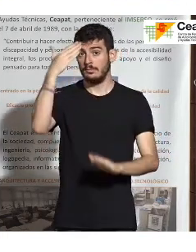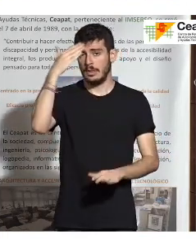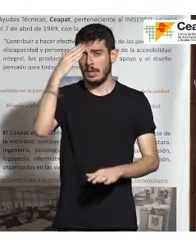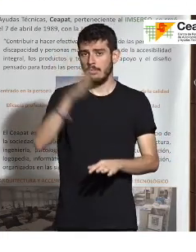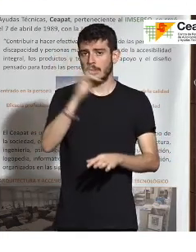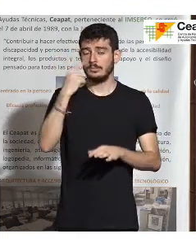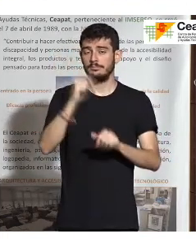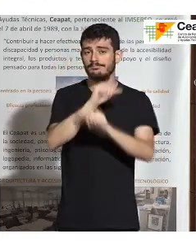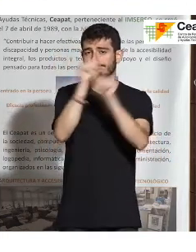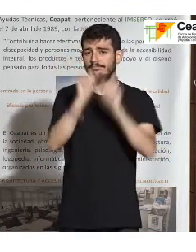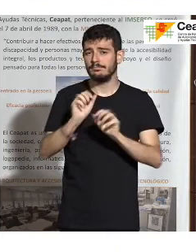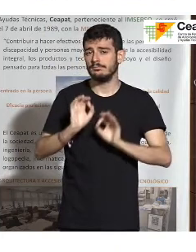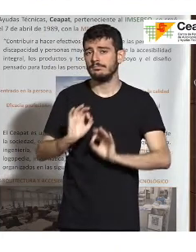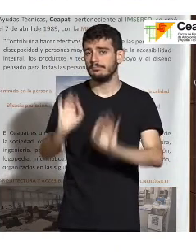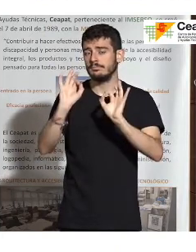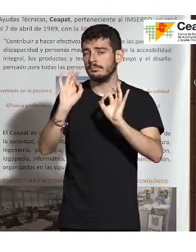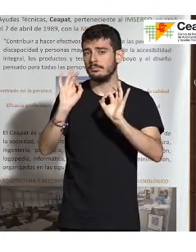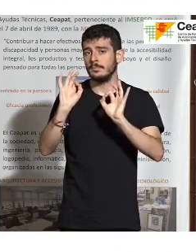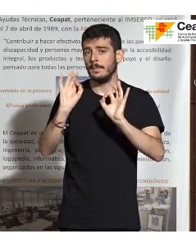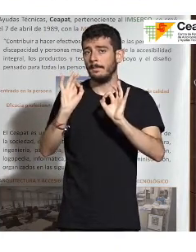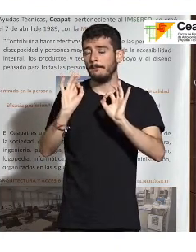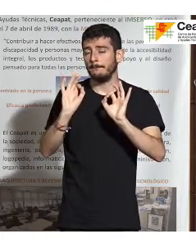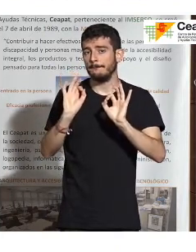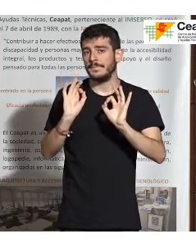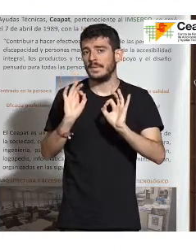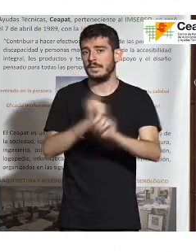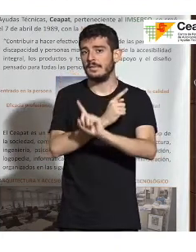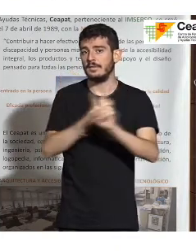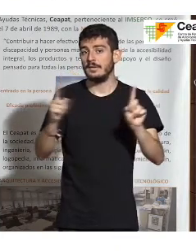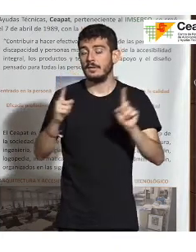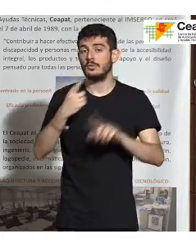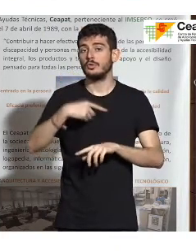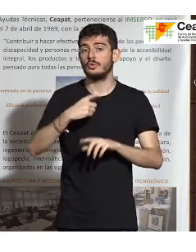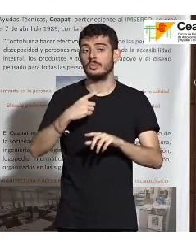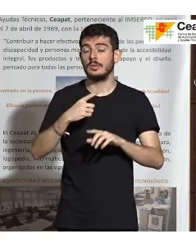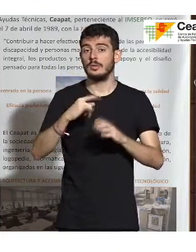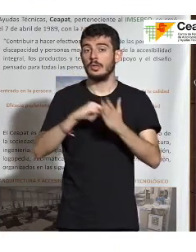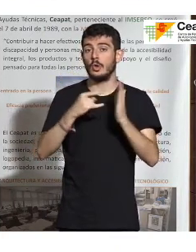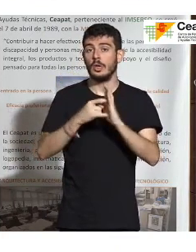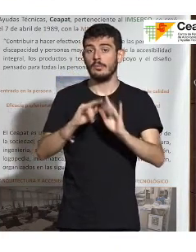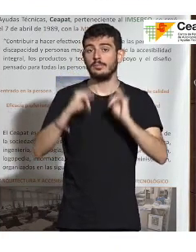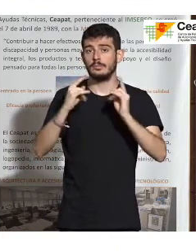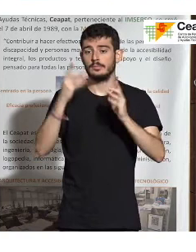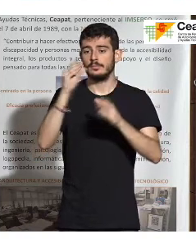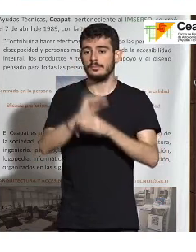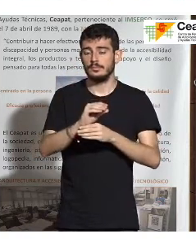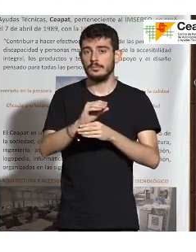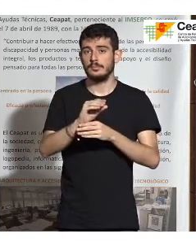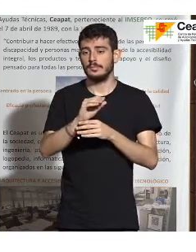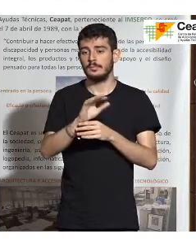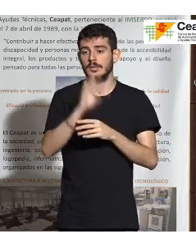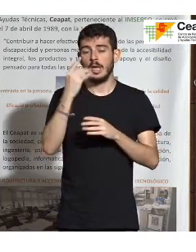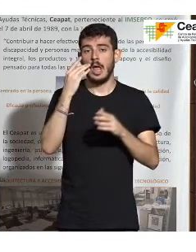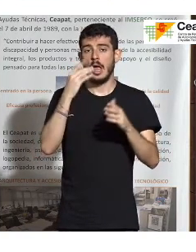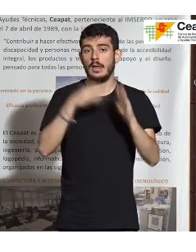una manera muy diferenciadora, hemos aportado el bloque de tecnología, que ahora comentaremos, y especialmente el de